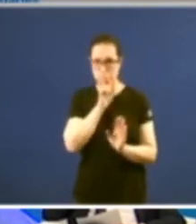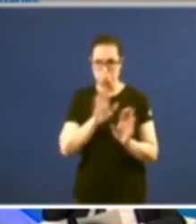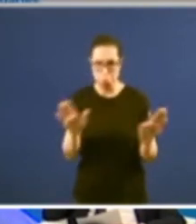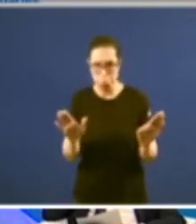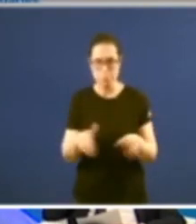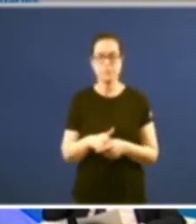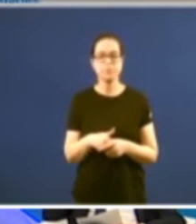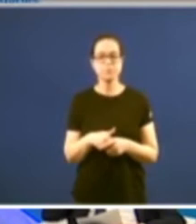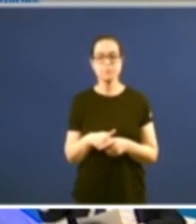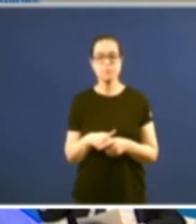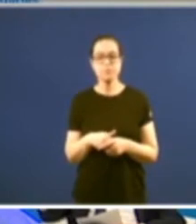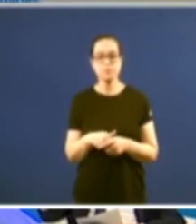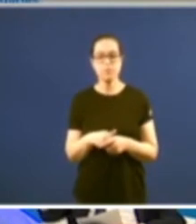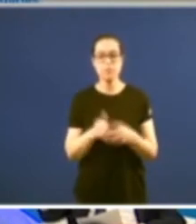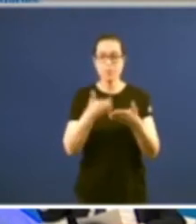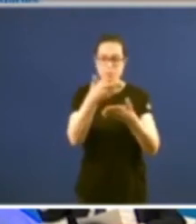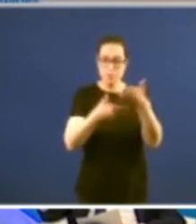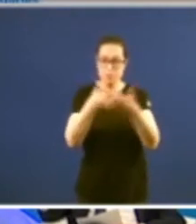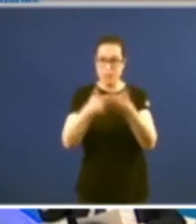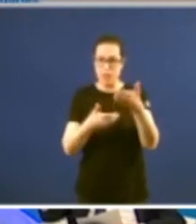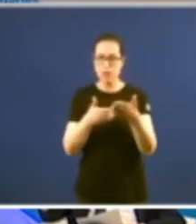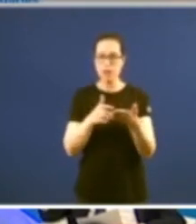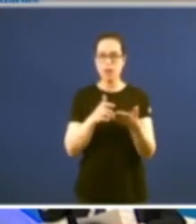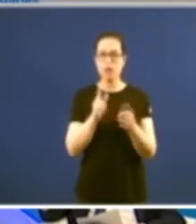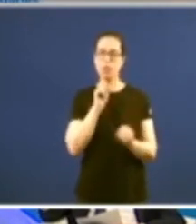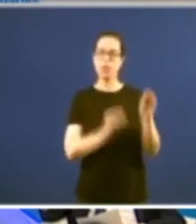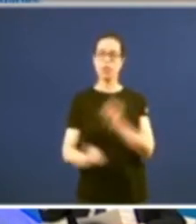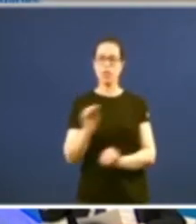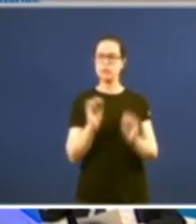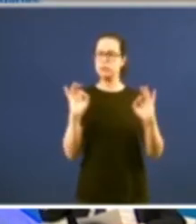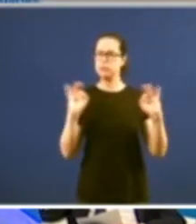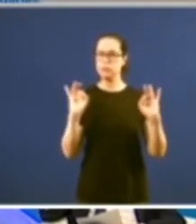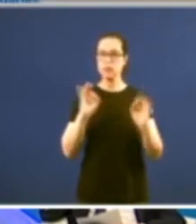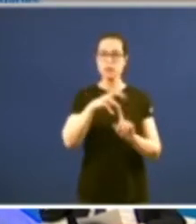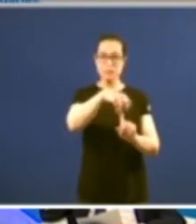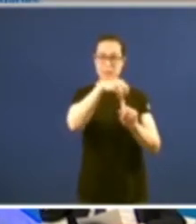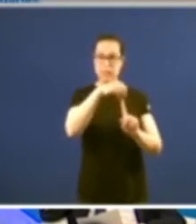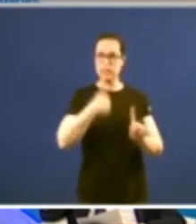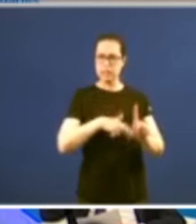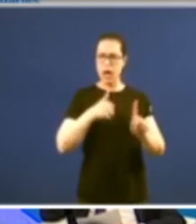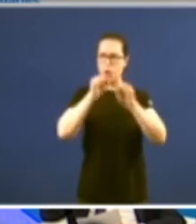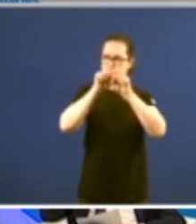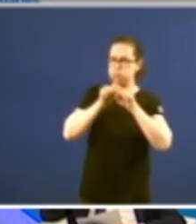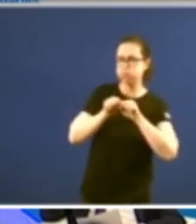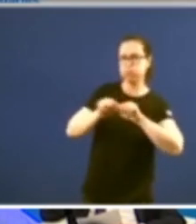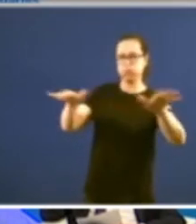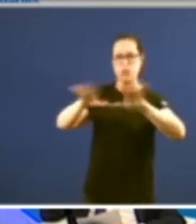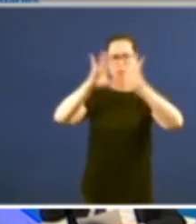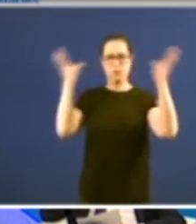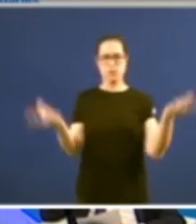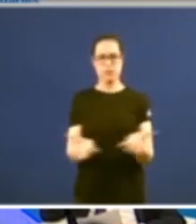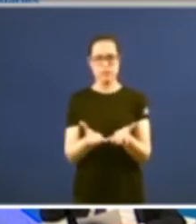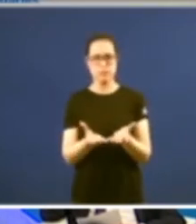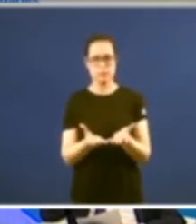que non cambia ninguna das súas páxinas universaliza desde Santiago a máis potente información de carácter autonómico